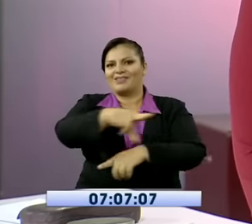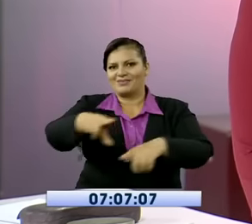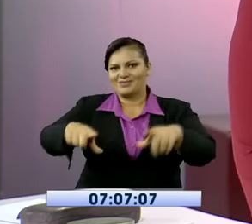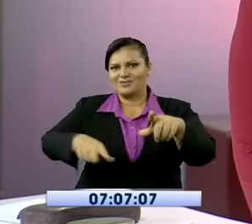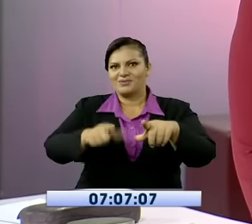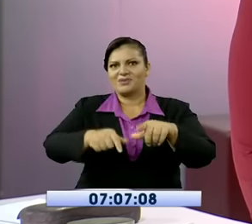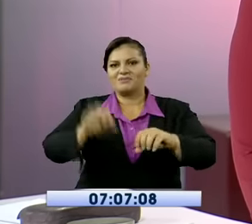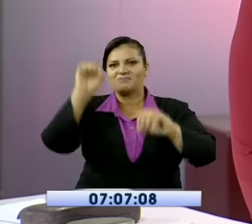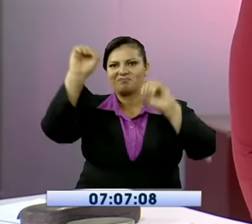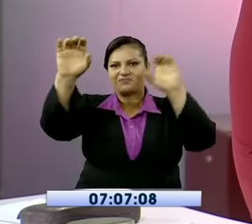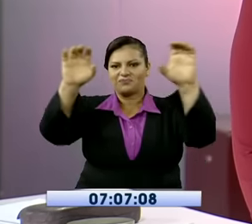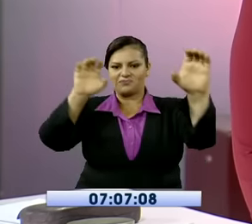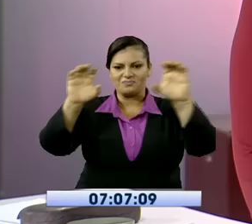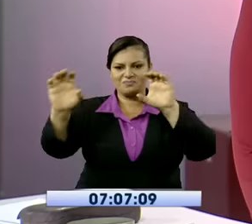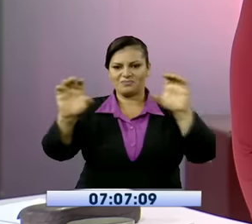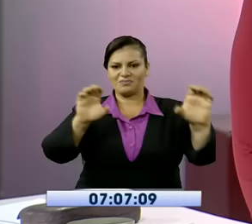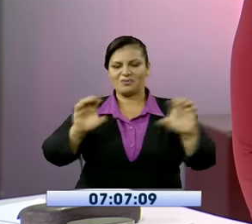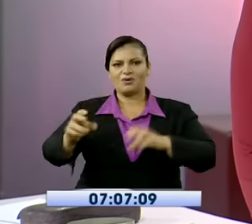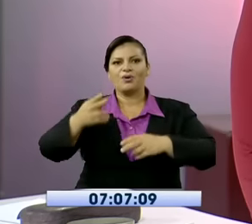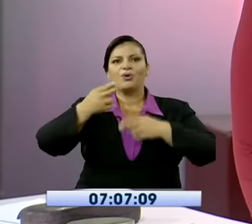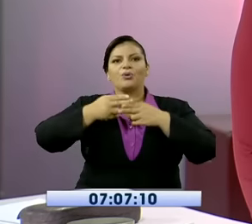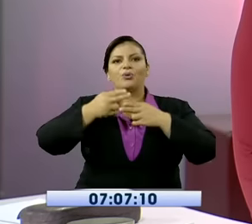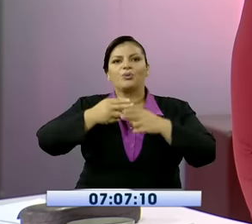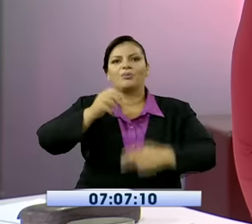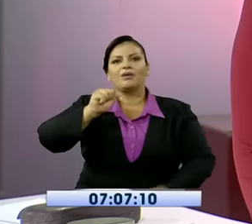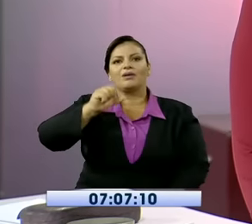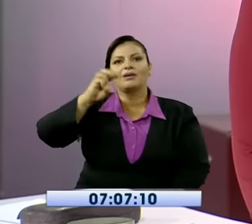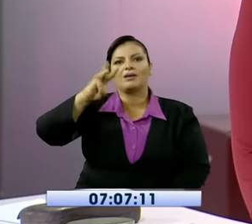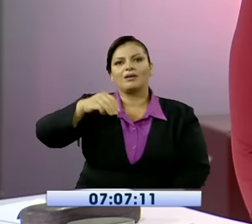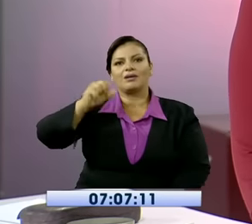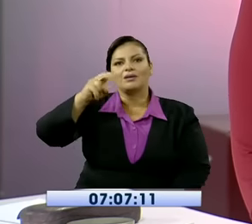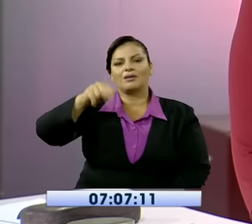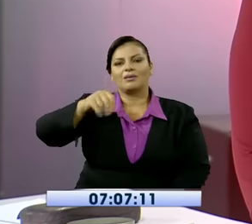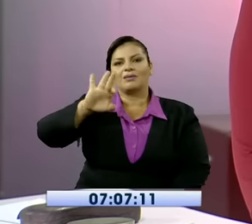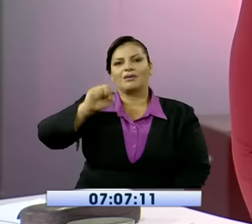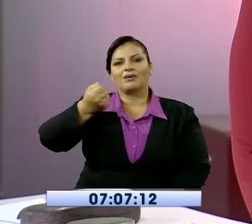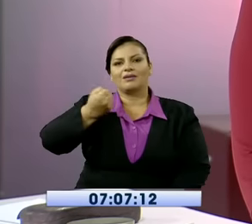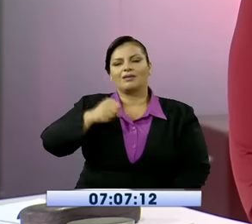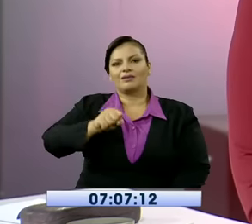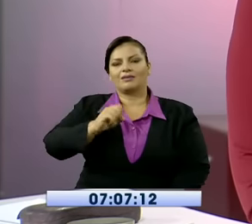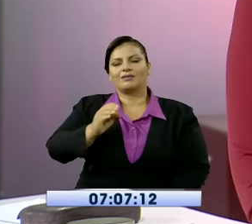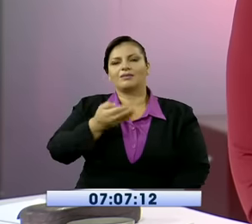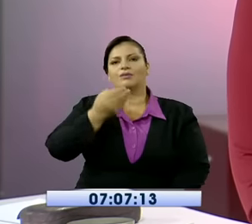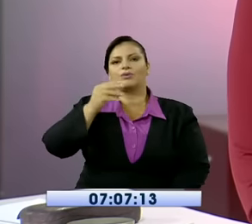Elena, donde está el asentamiento de la primera cultura del continente americano.